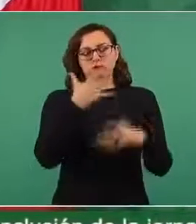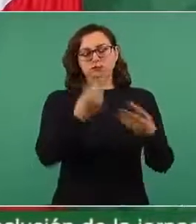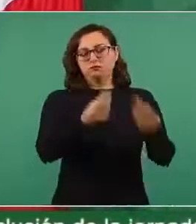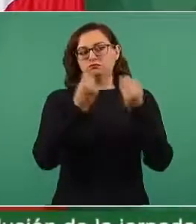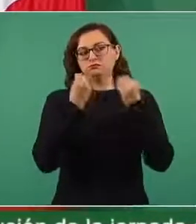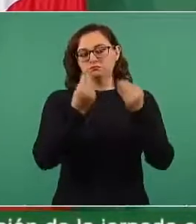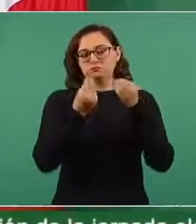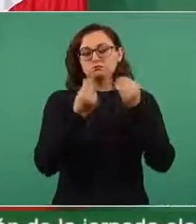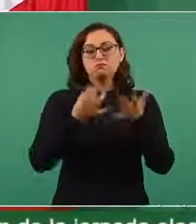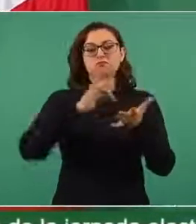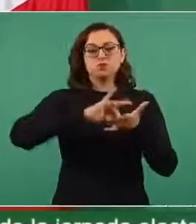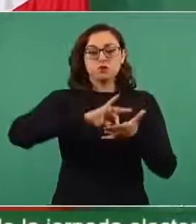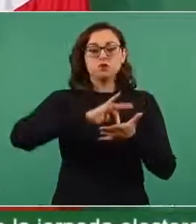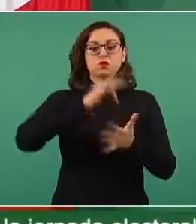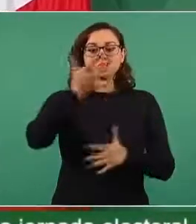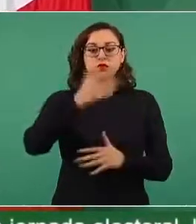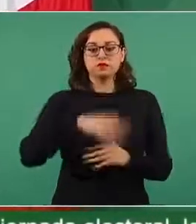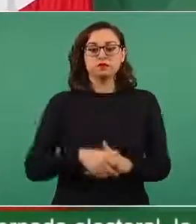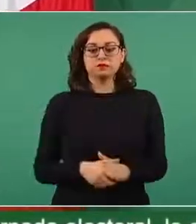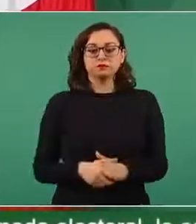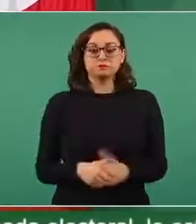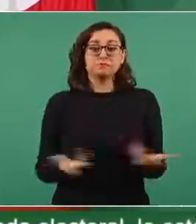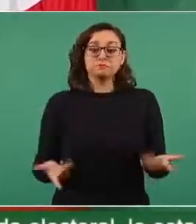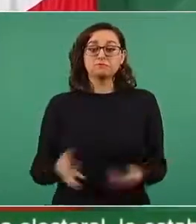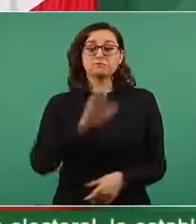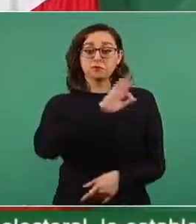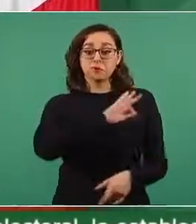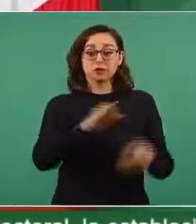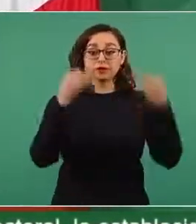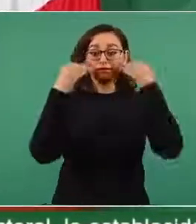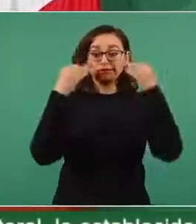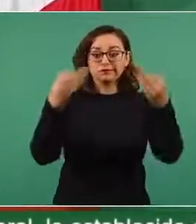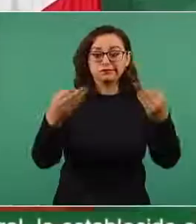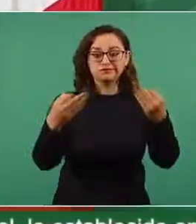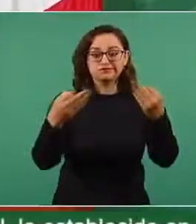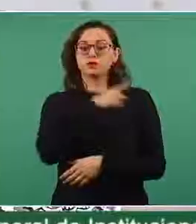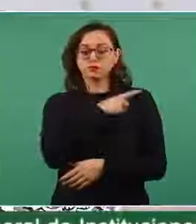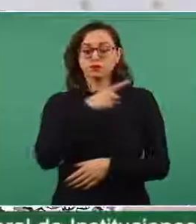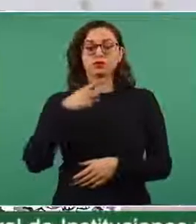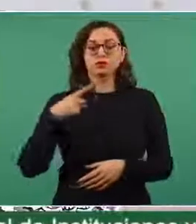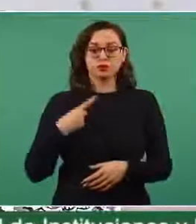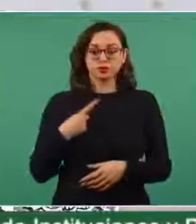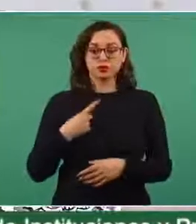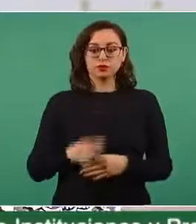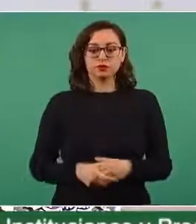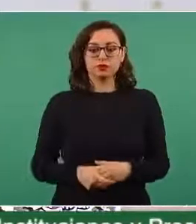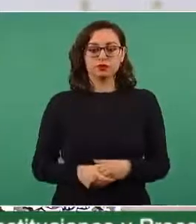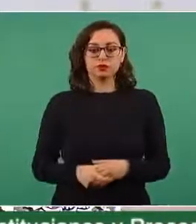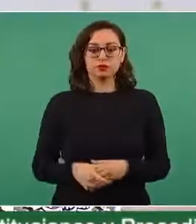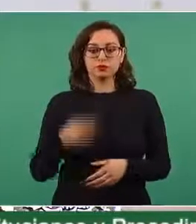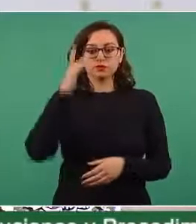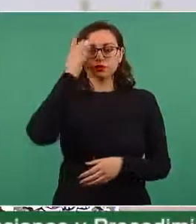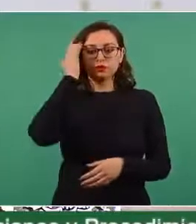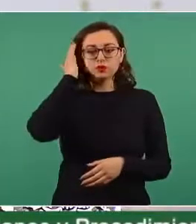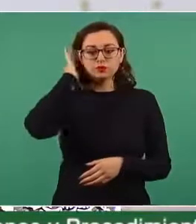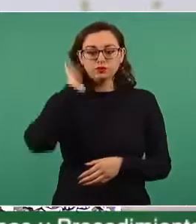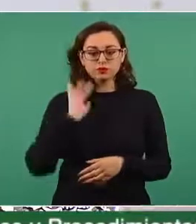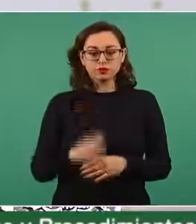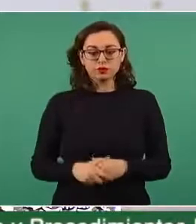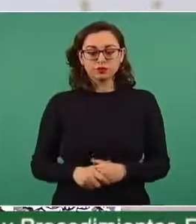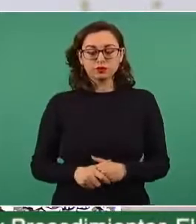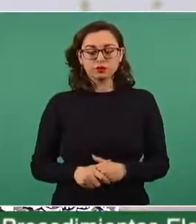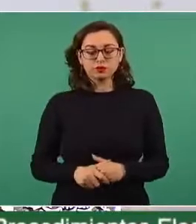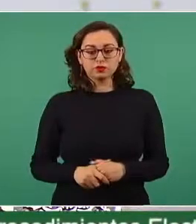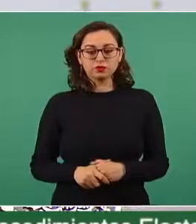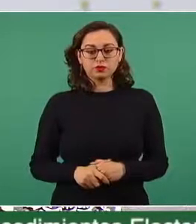confirma el que es buena nuestra relación. También se tomó una